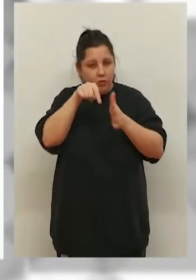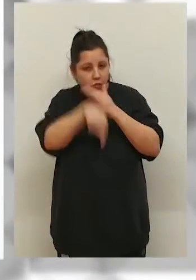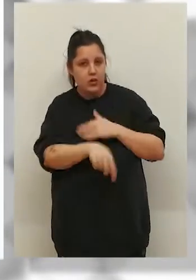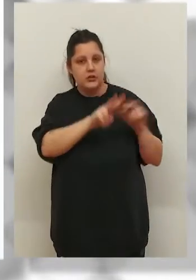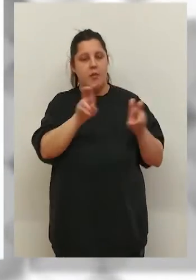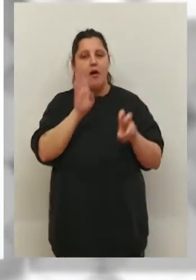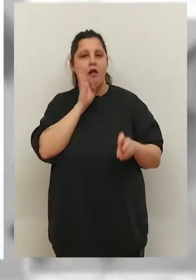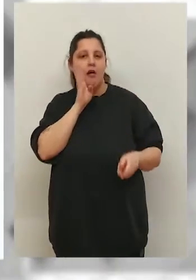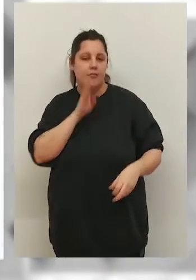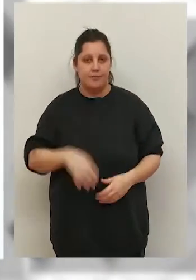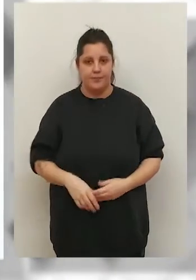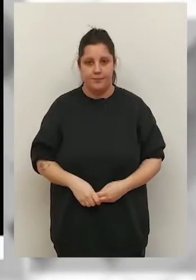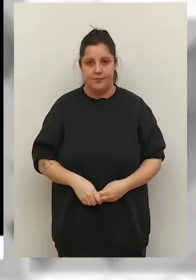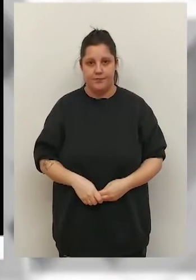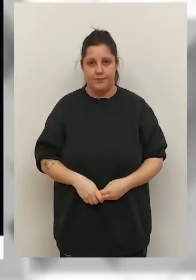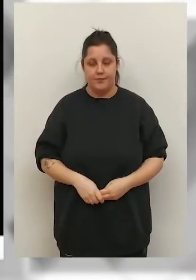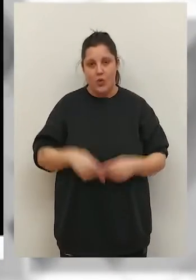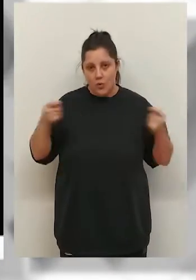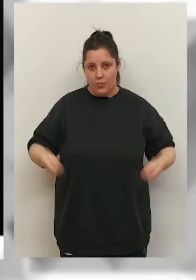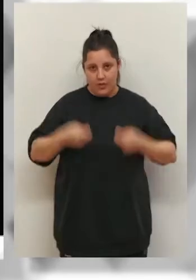en este tipo de cuestiones.